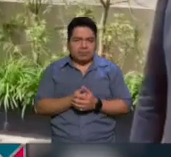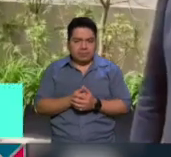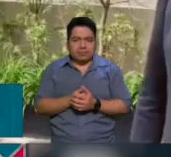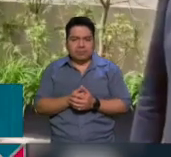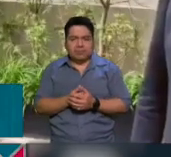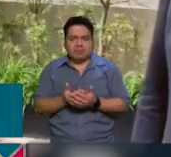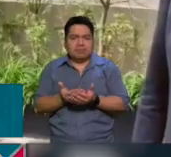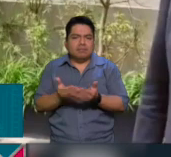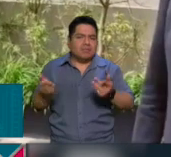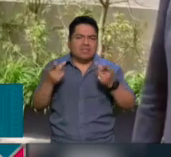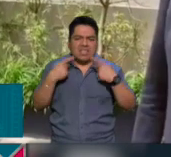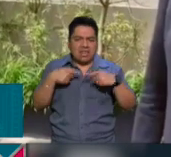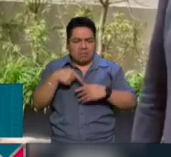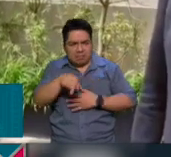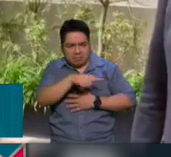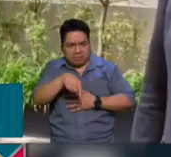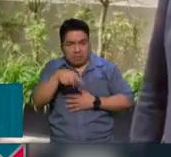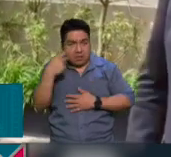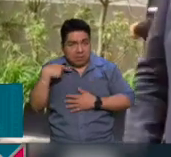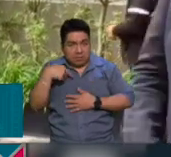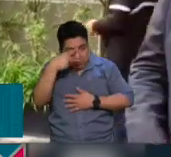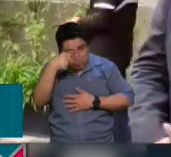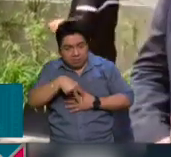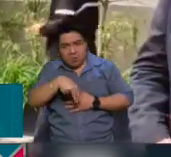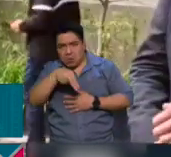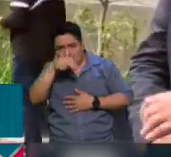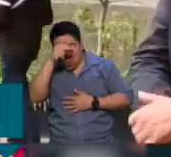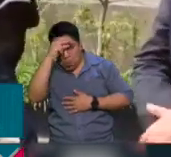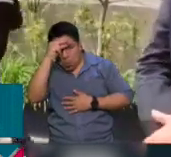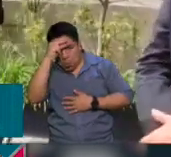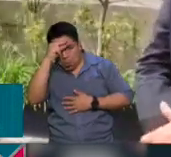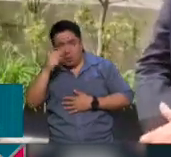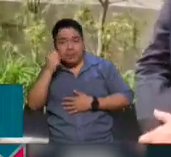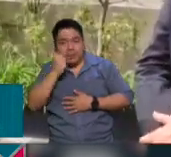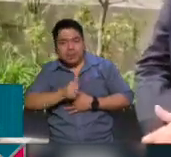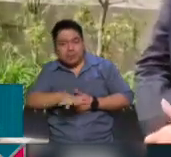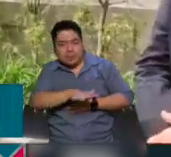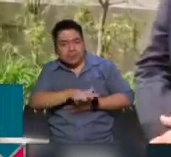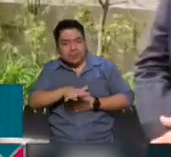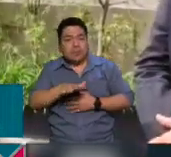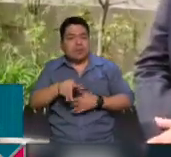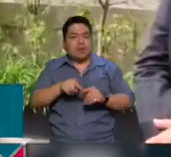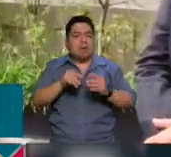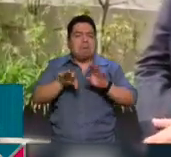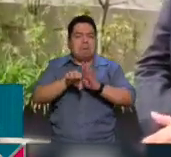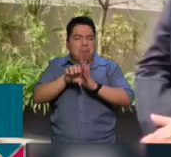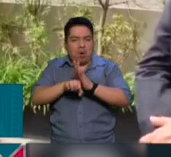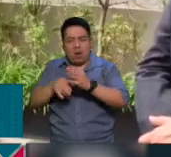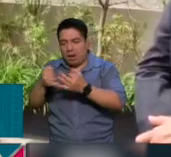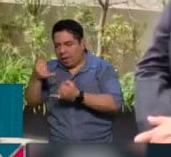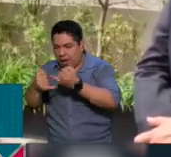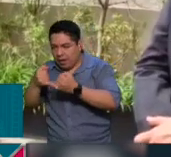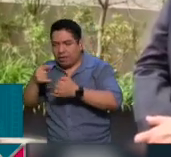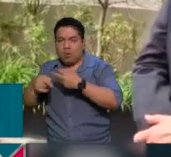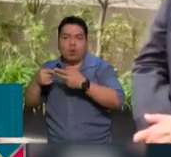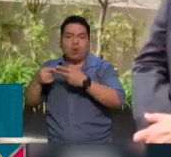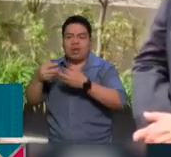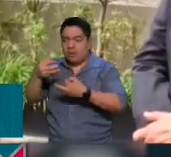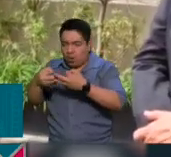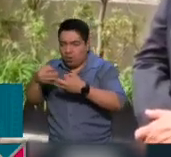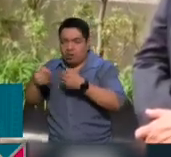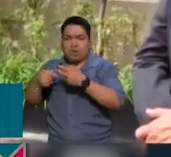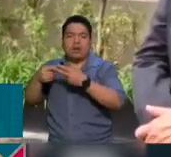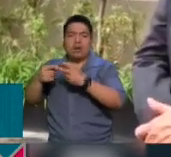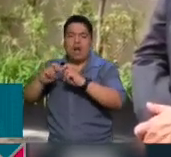La gente es inteligente. El pueblo sabe que cuando va a elegir a un juez, a un magistrado, a un